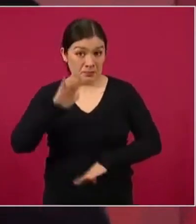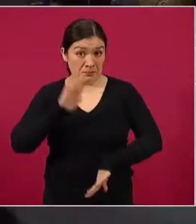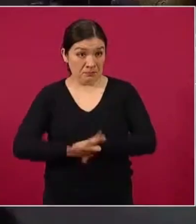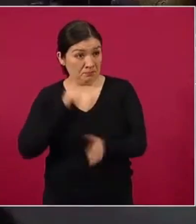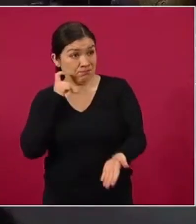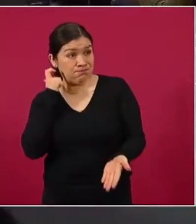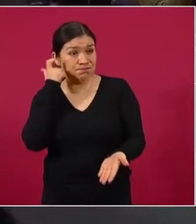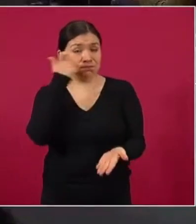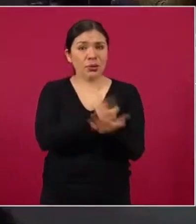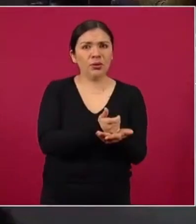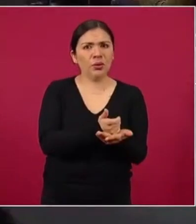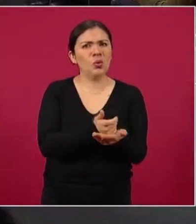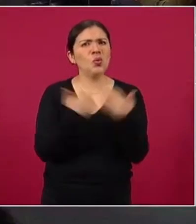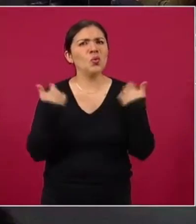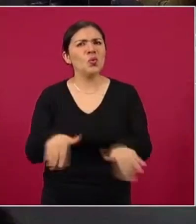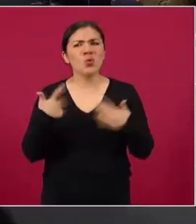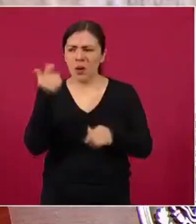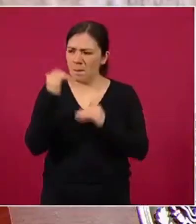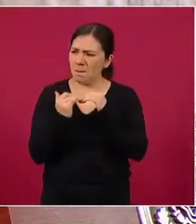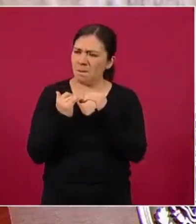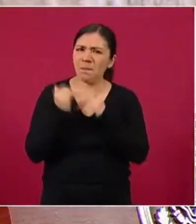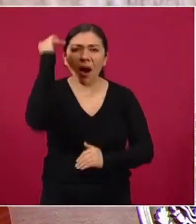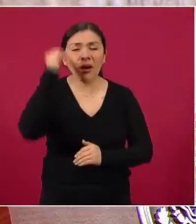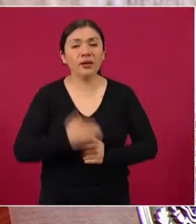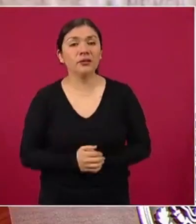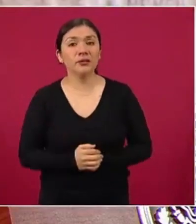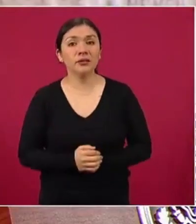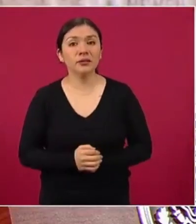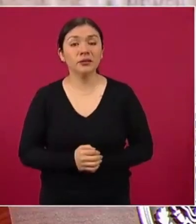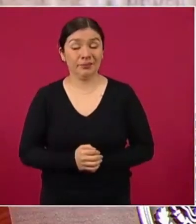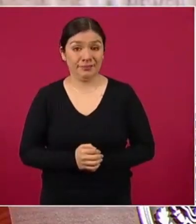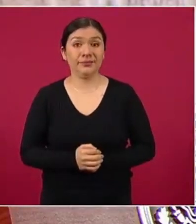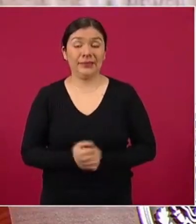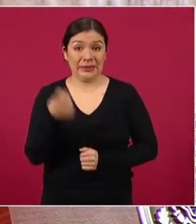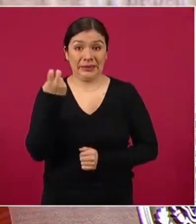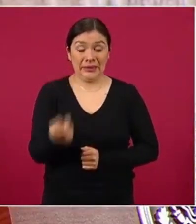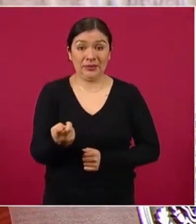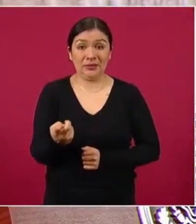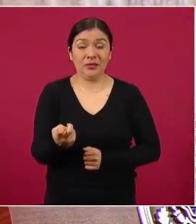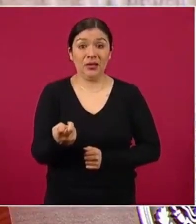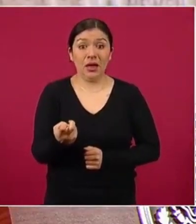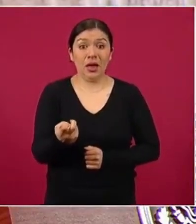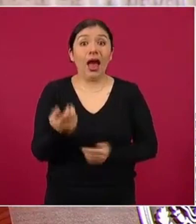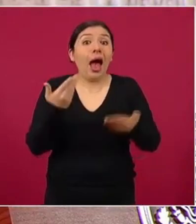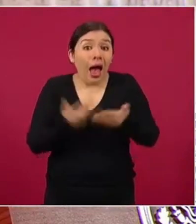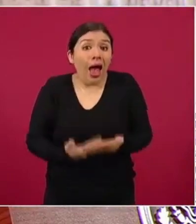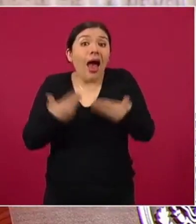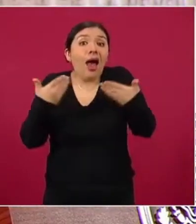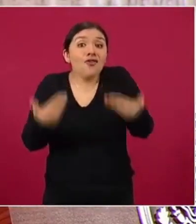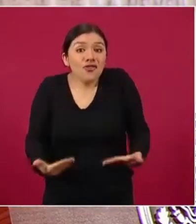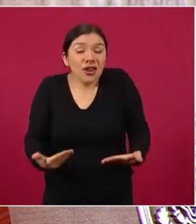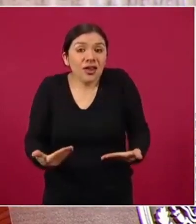elevadísimos, al grado que tenemos ahora